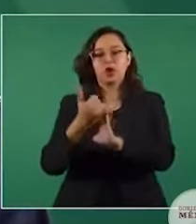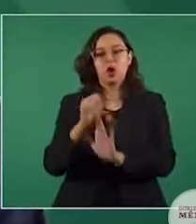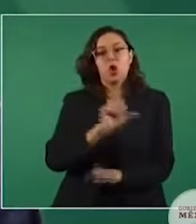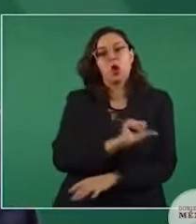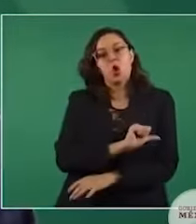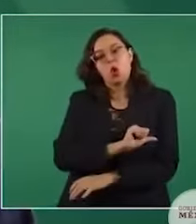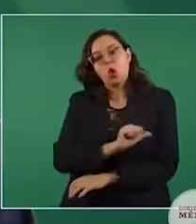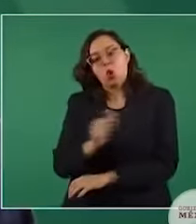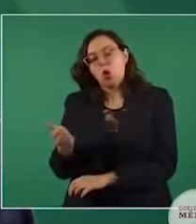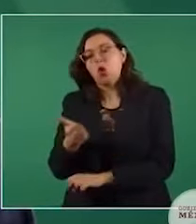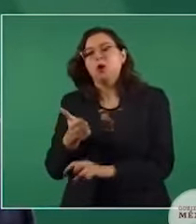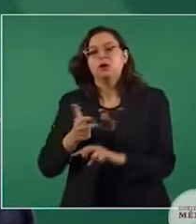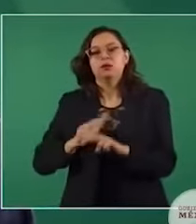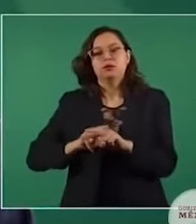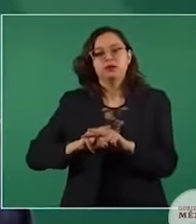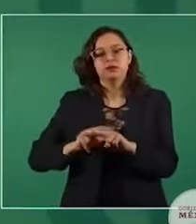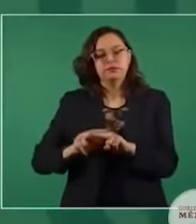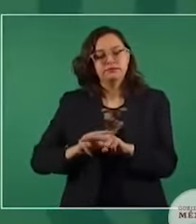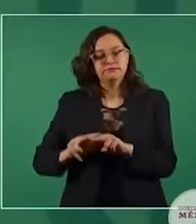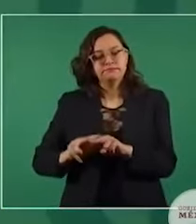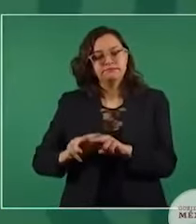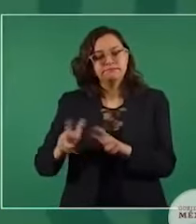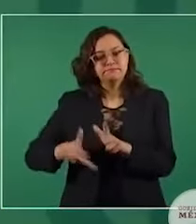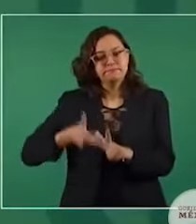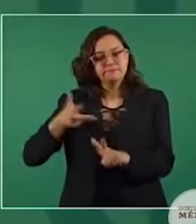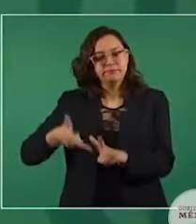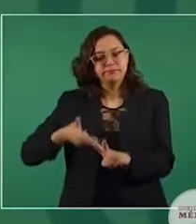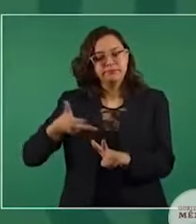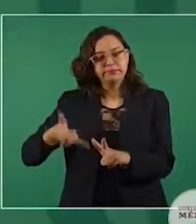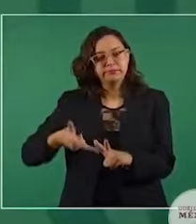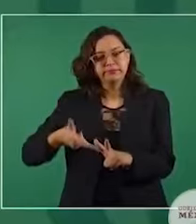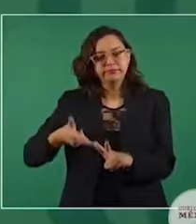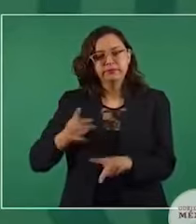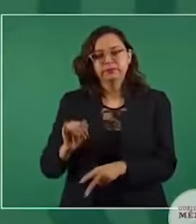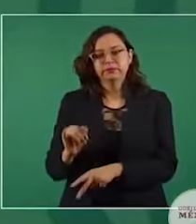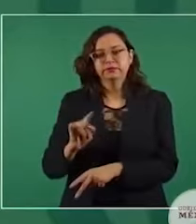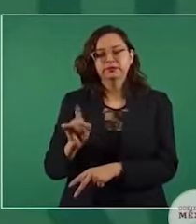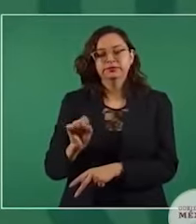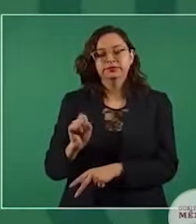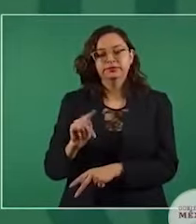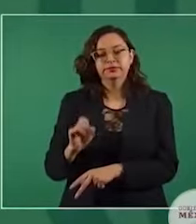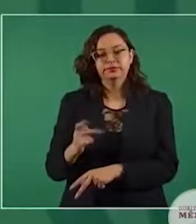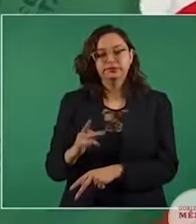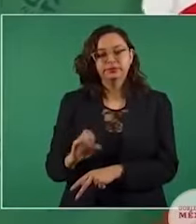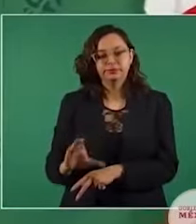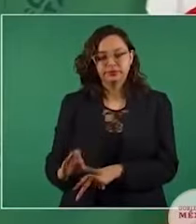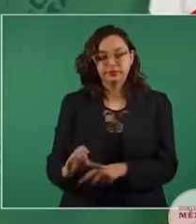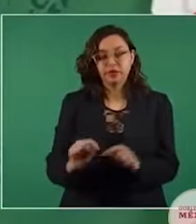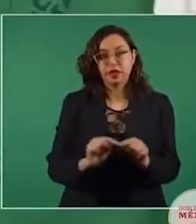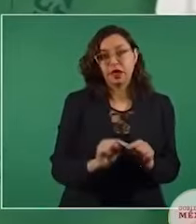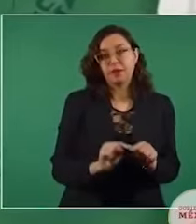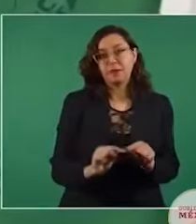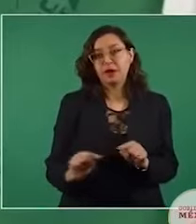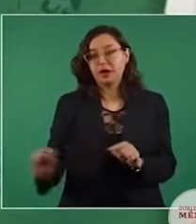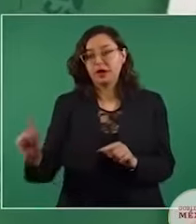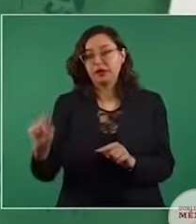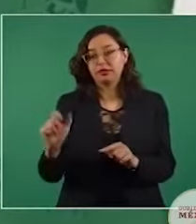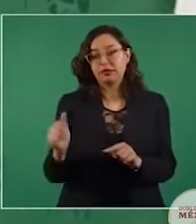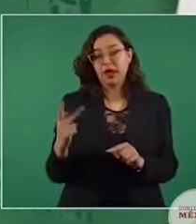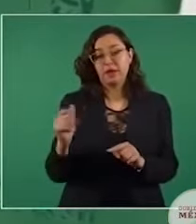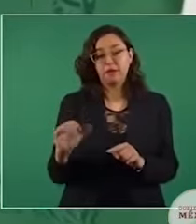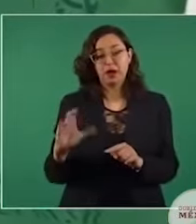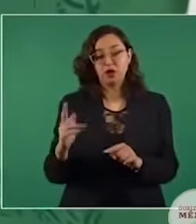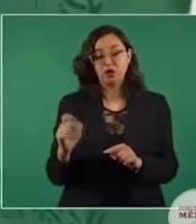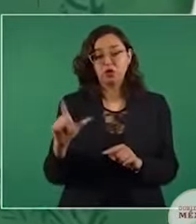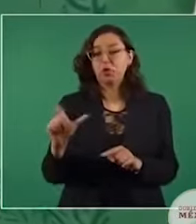línea de Ixtepec hasta Tapachula, hasta la